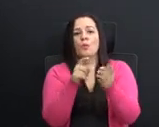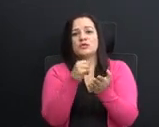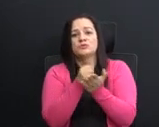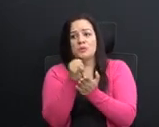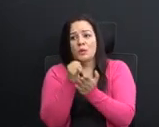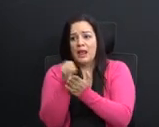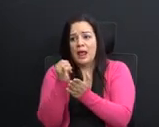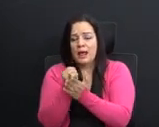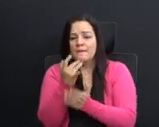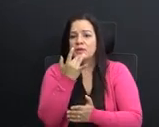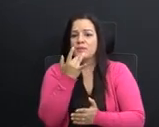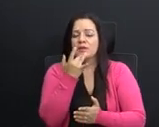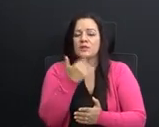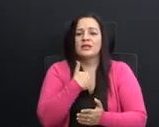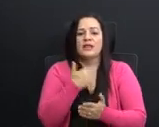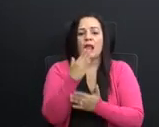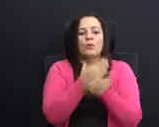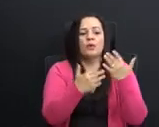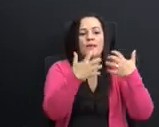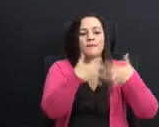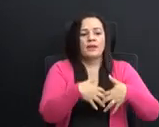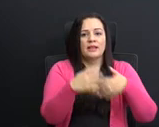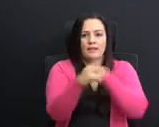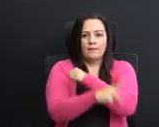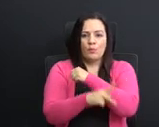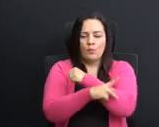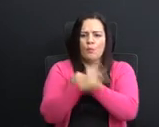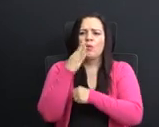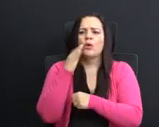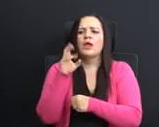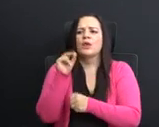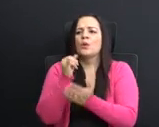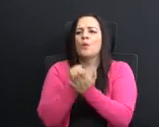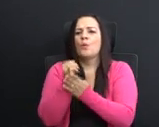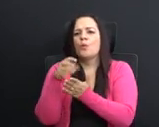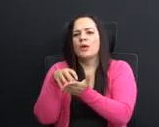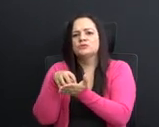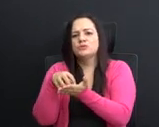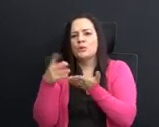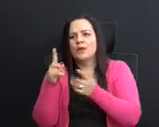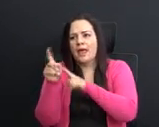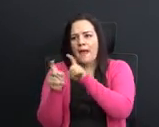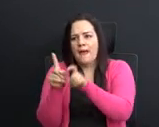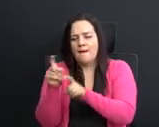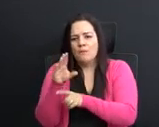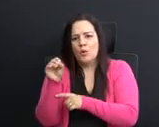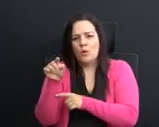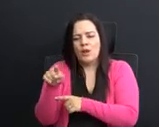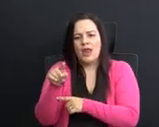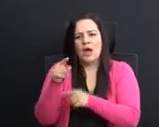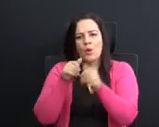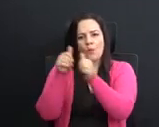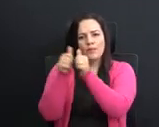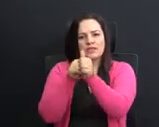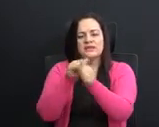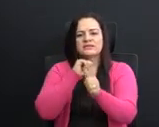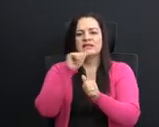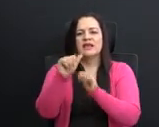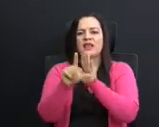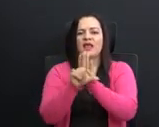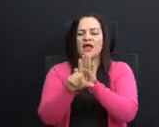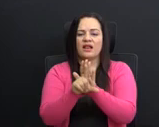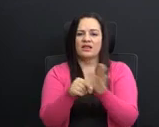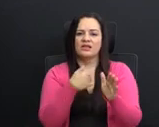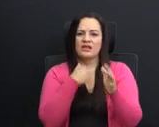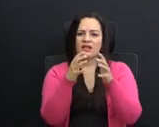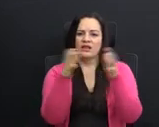tienen algunas empresas en este país, ¿por qué no cuestionamos la competencia realmente desleal que tienen